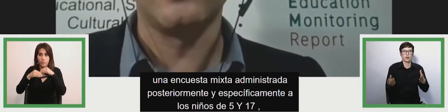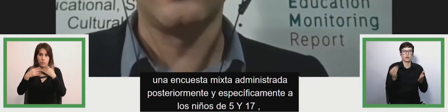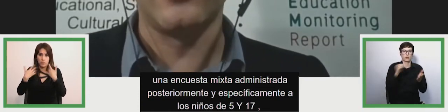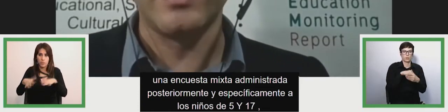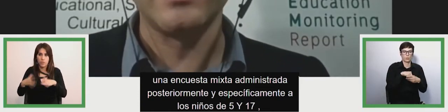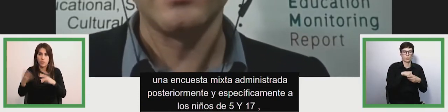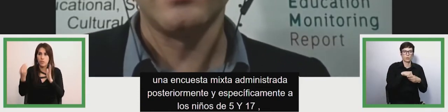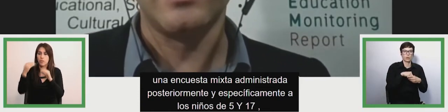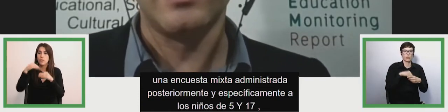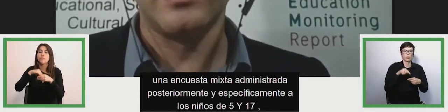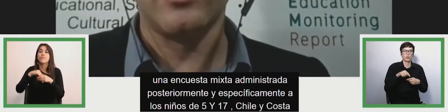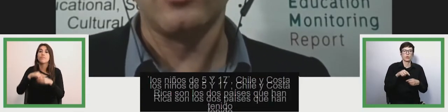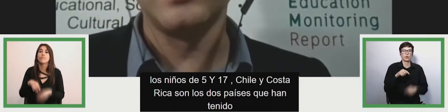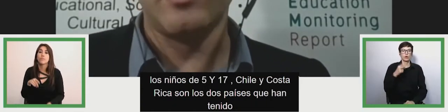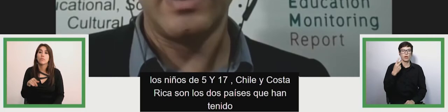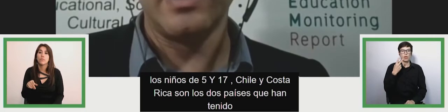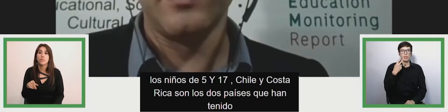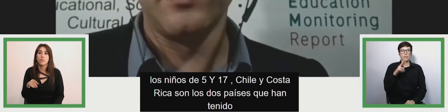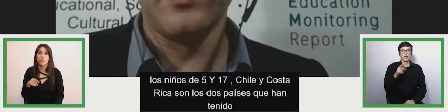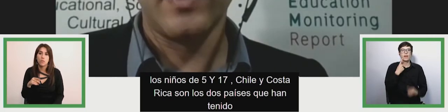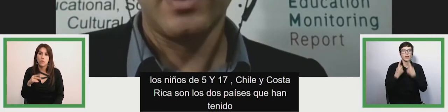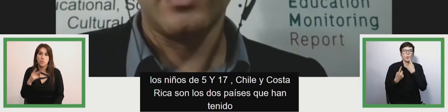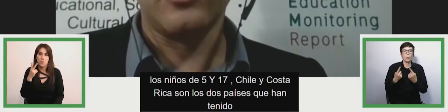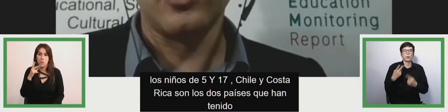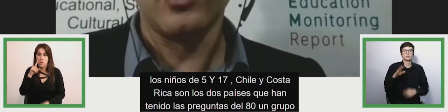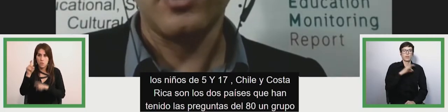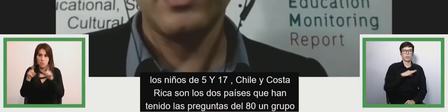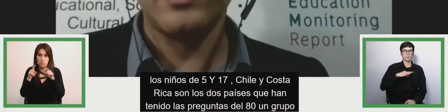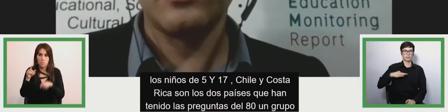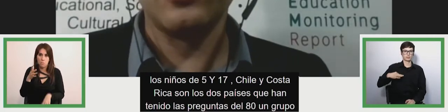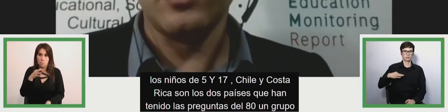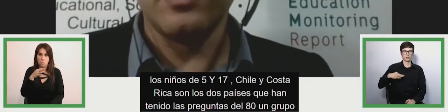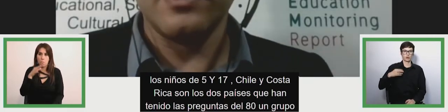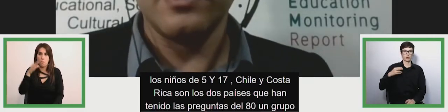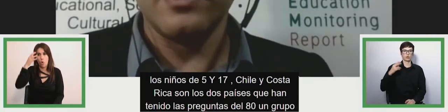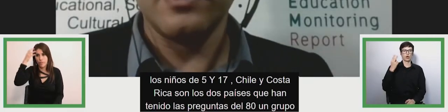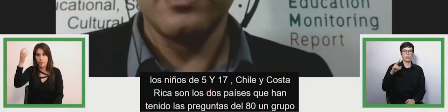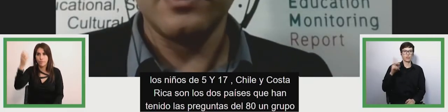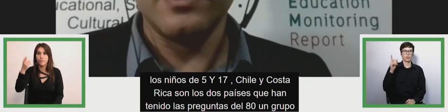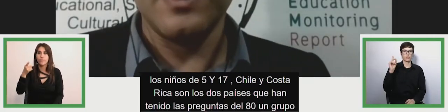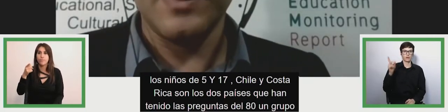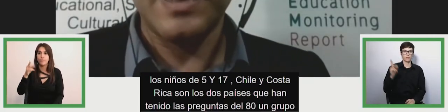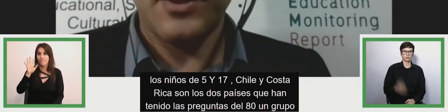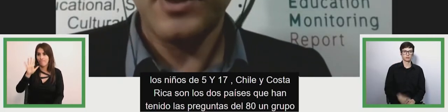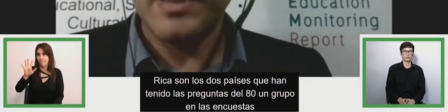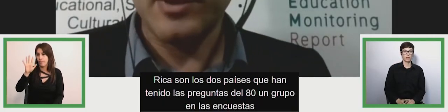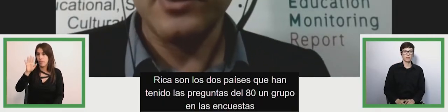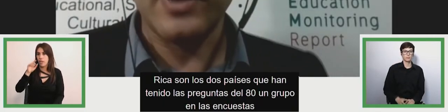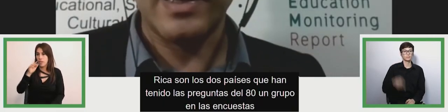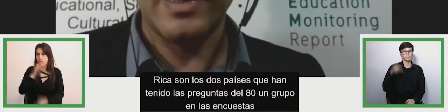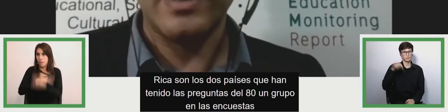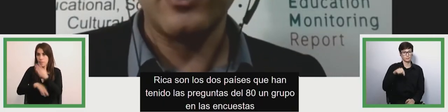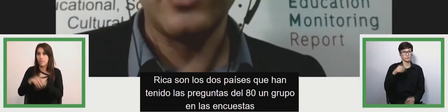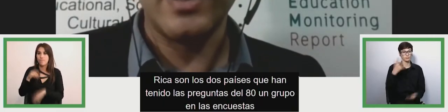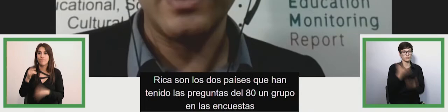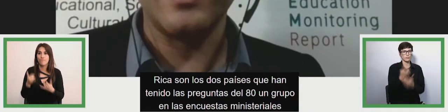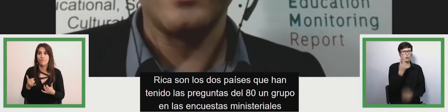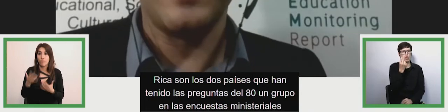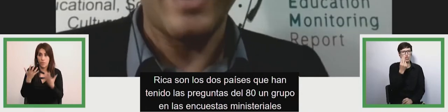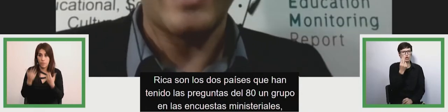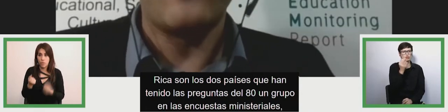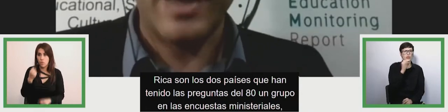las cuestas ministeriales sobre discapacidad estos son 12 o 3